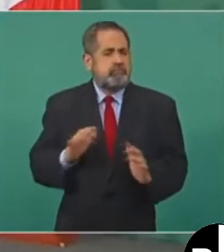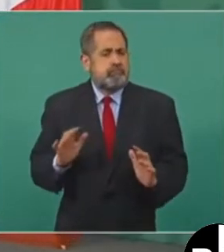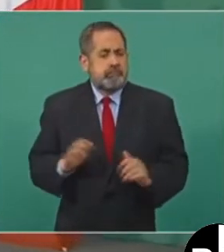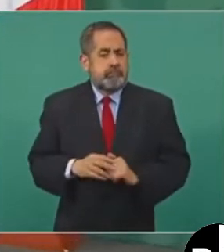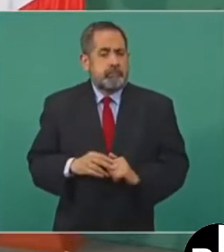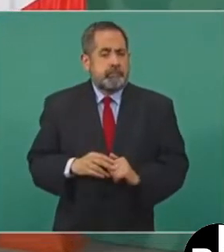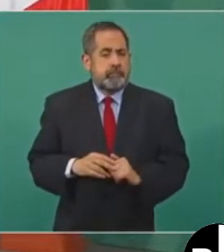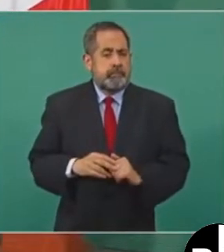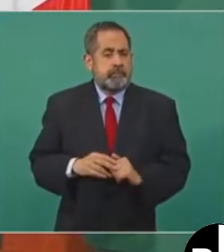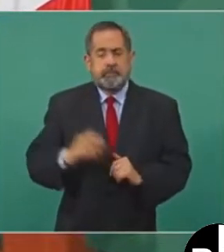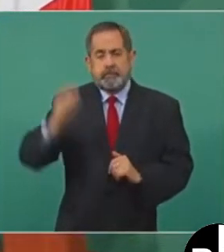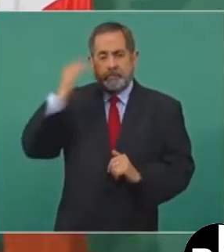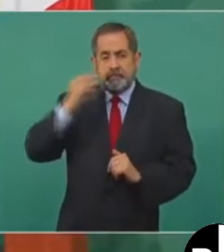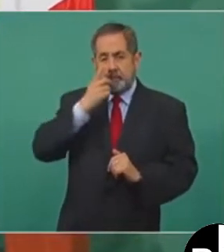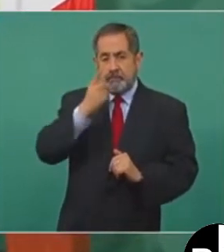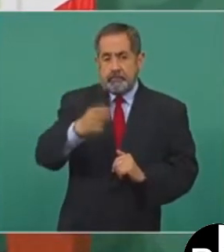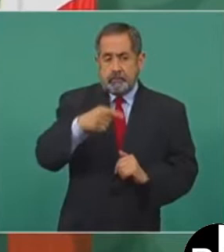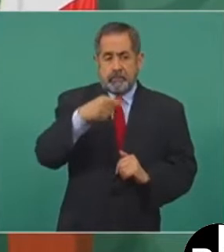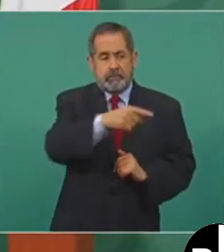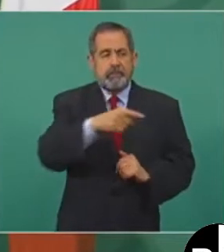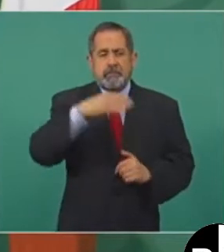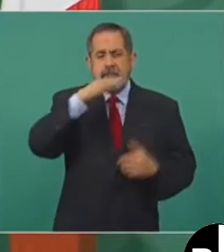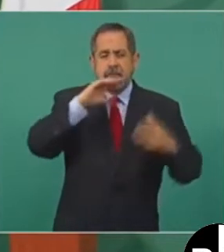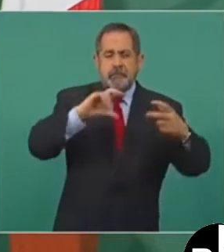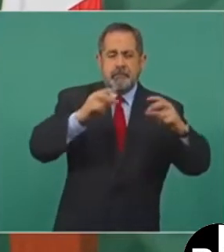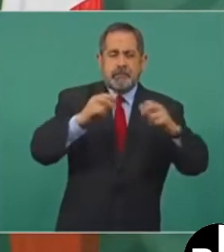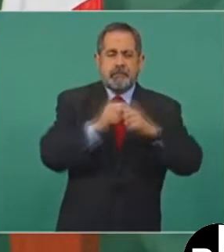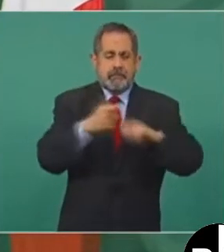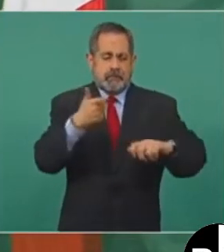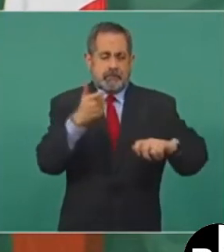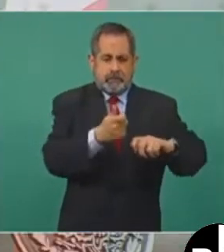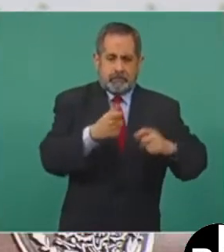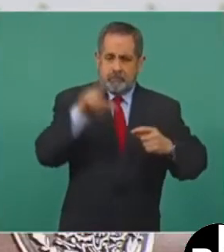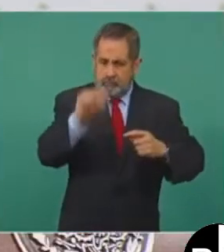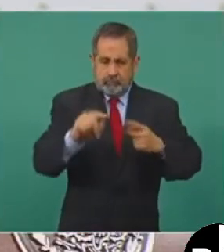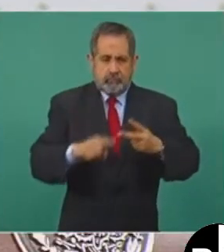Dijimos no al maíz transgénico, no al fracking,